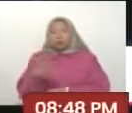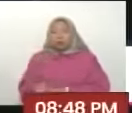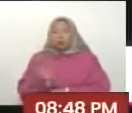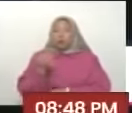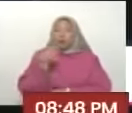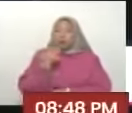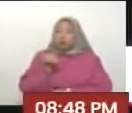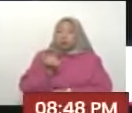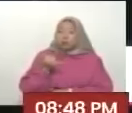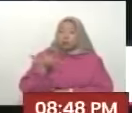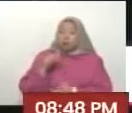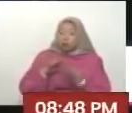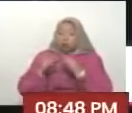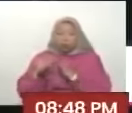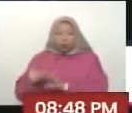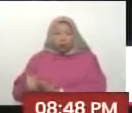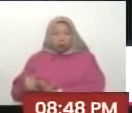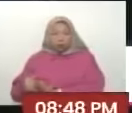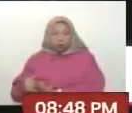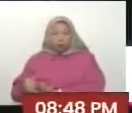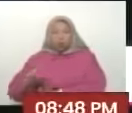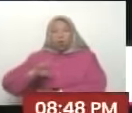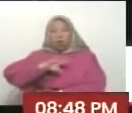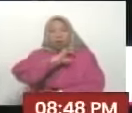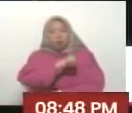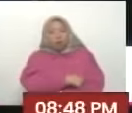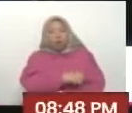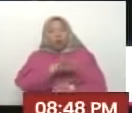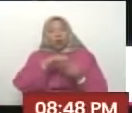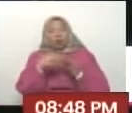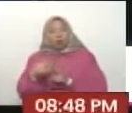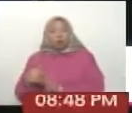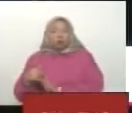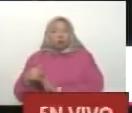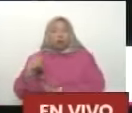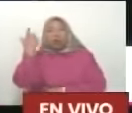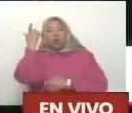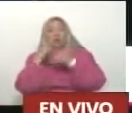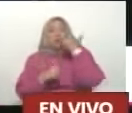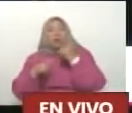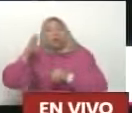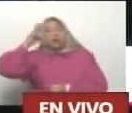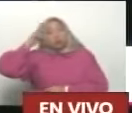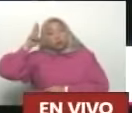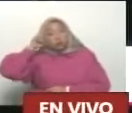vecinas, ahí éramos comunidad, el poder comunal. Chávez tuvo razón.